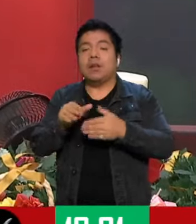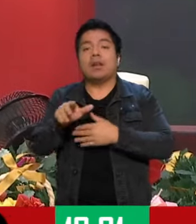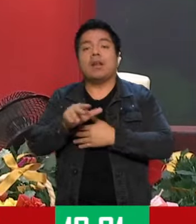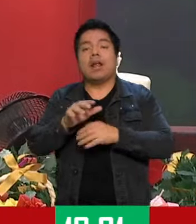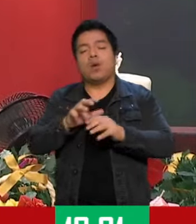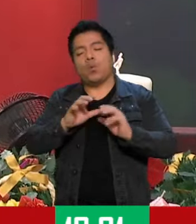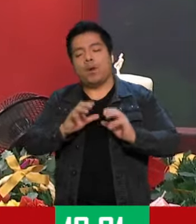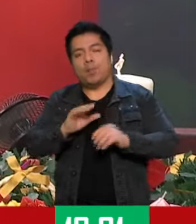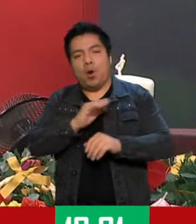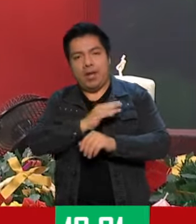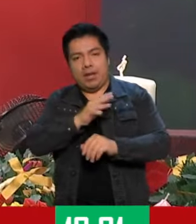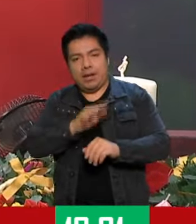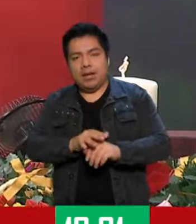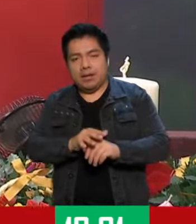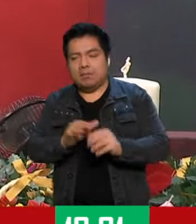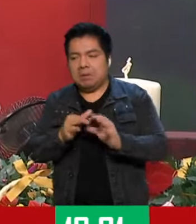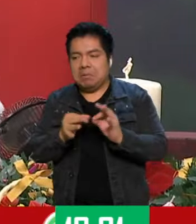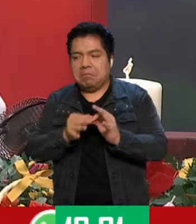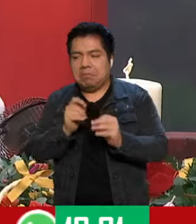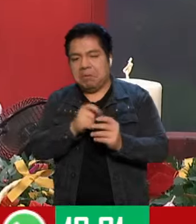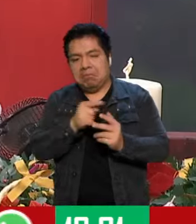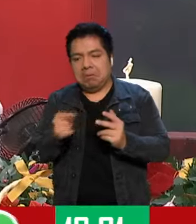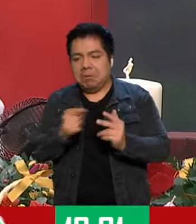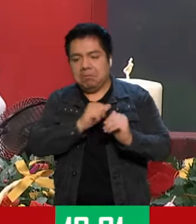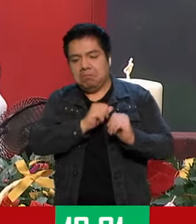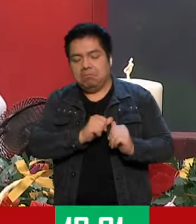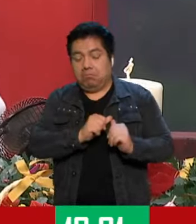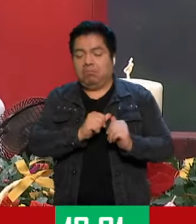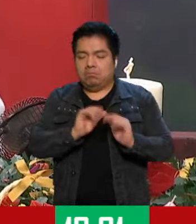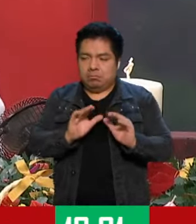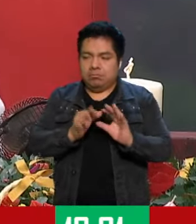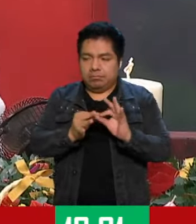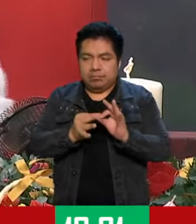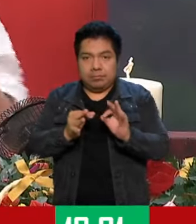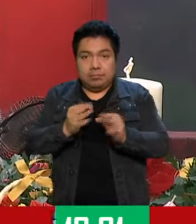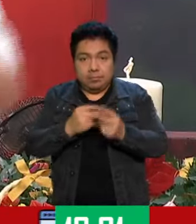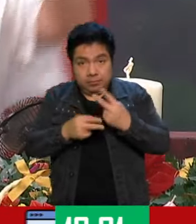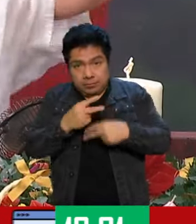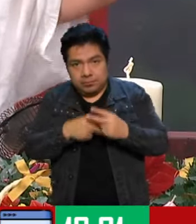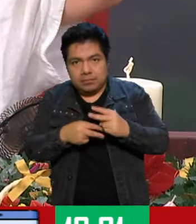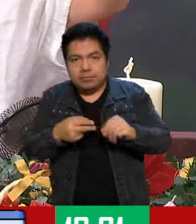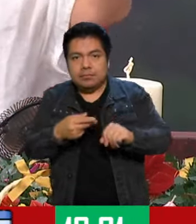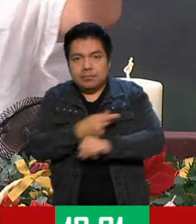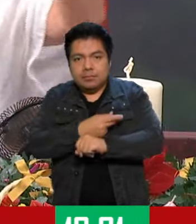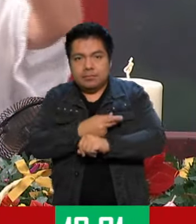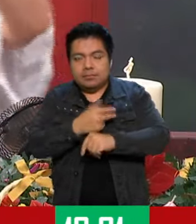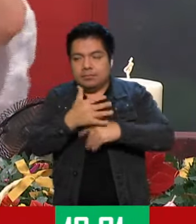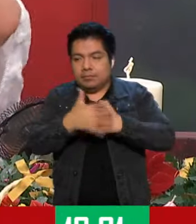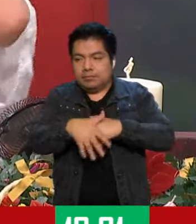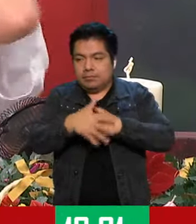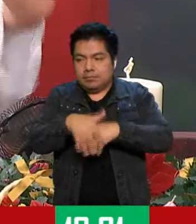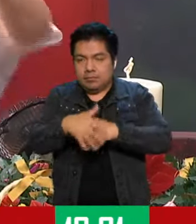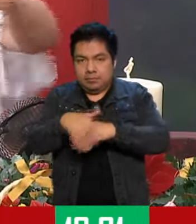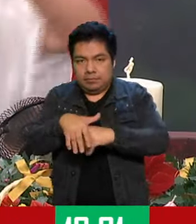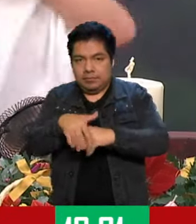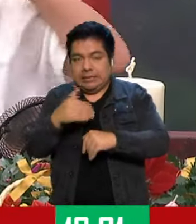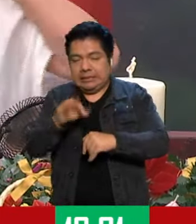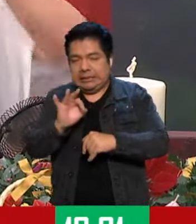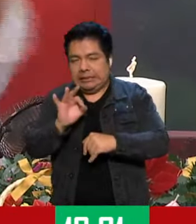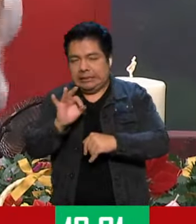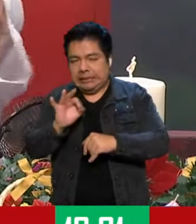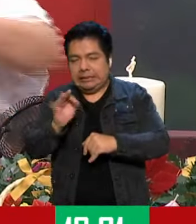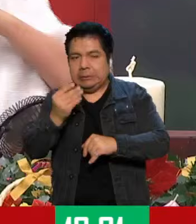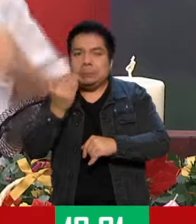General. Ahorita nos explican qué son esos cargos que vienen a contarnos qué onda con el desfile de la maestra. ¡Ay, qué bonito!